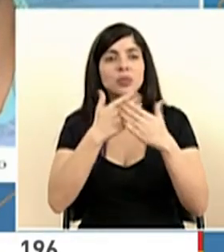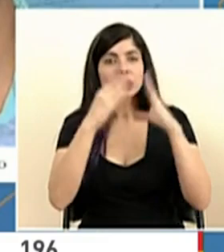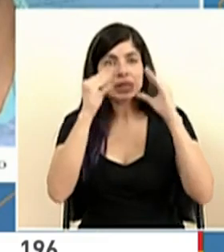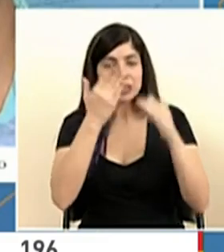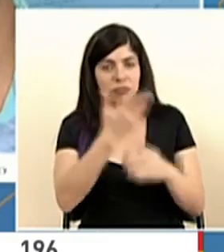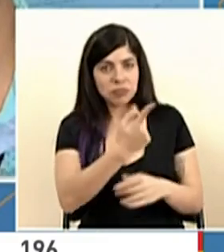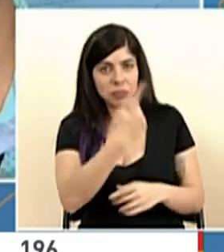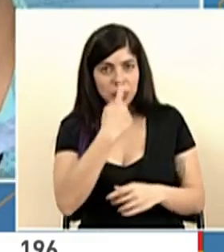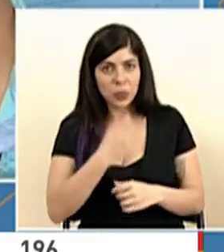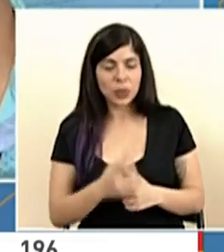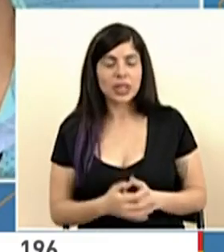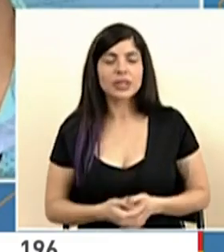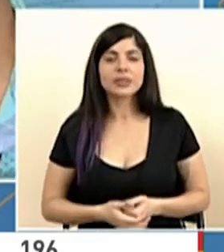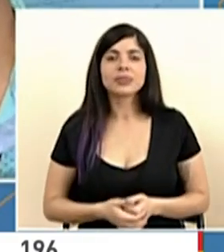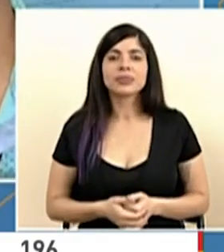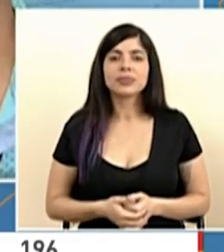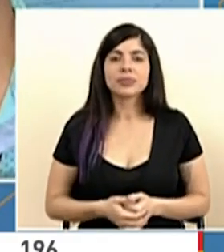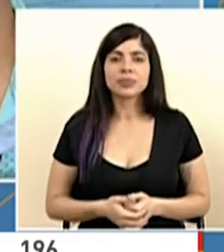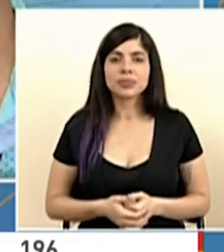Sergio. Escuchamos su consulta.